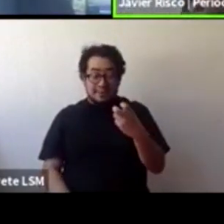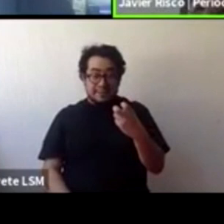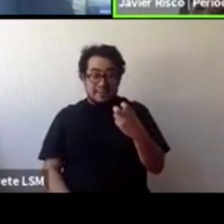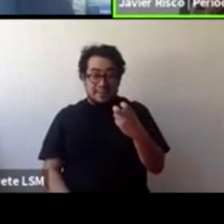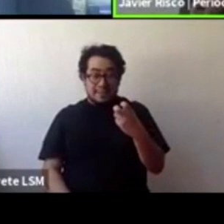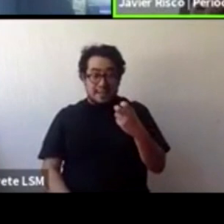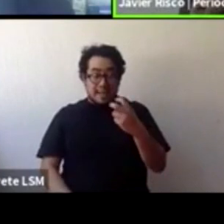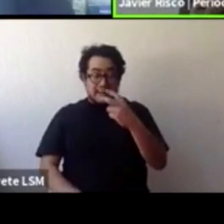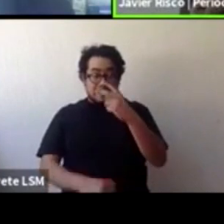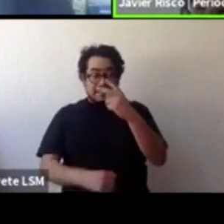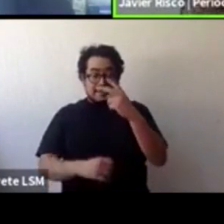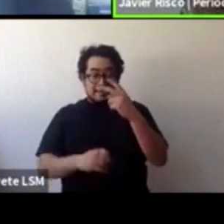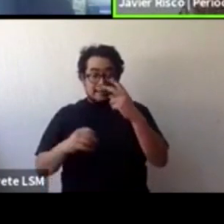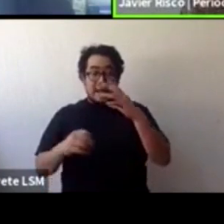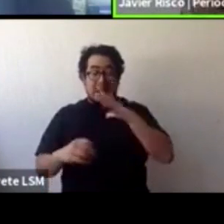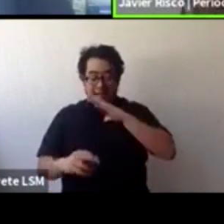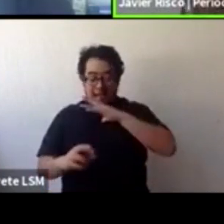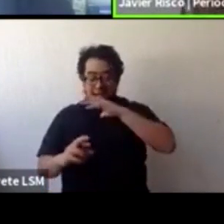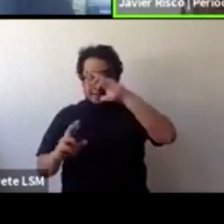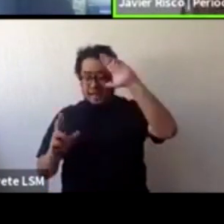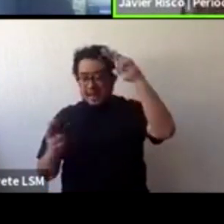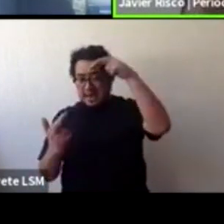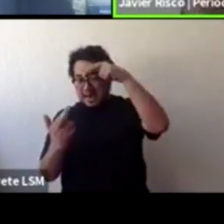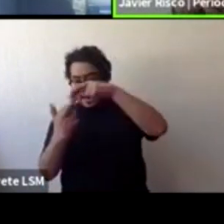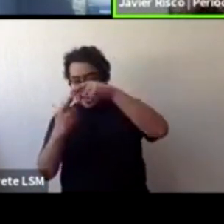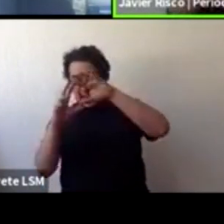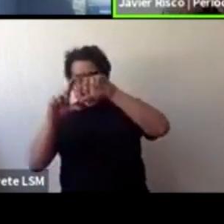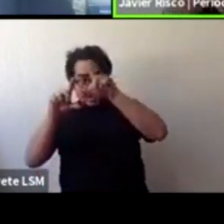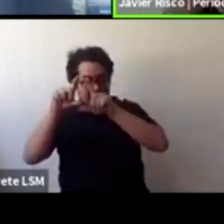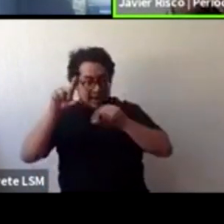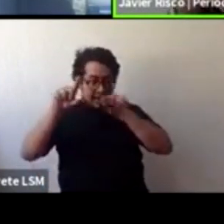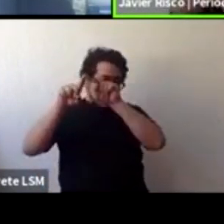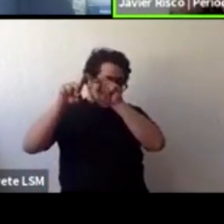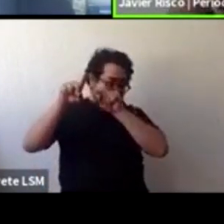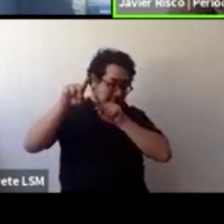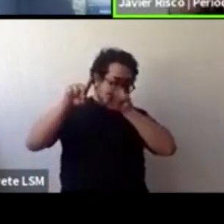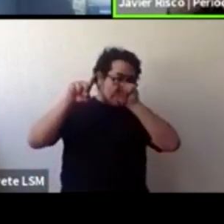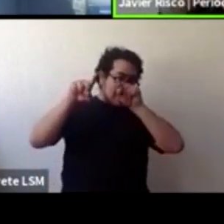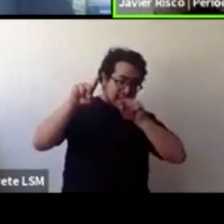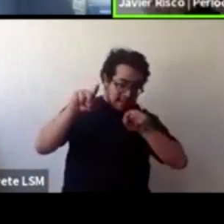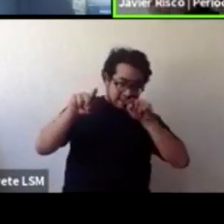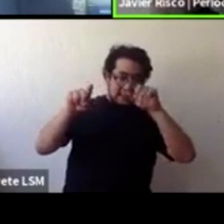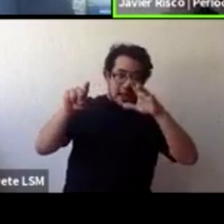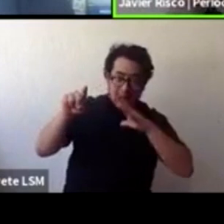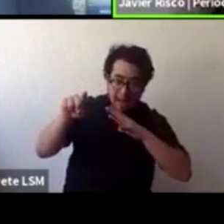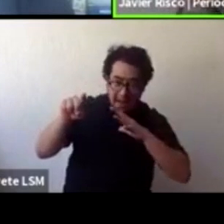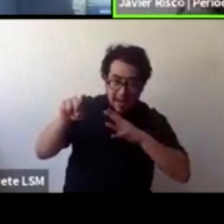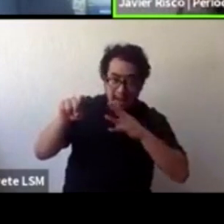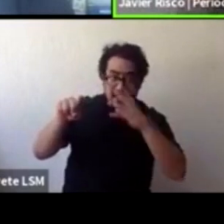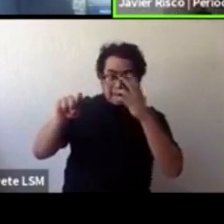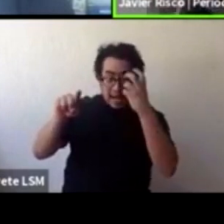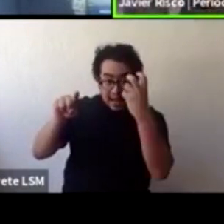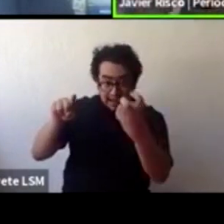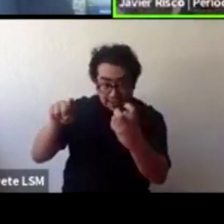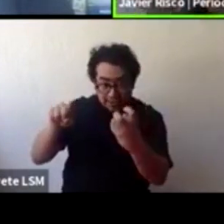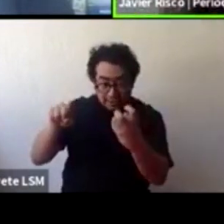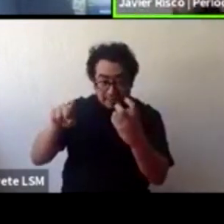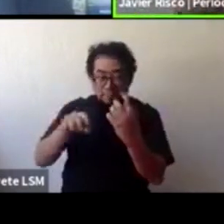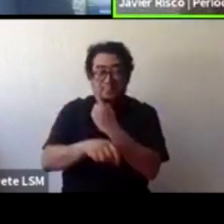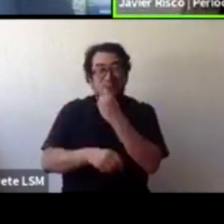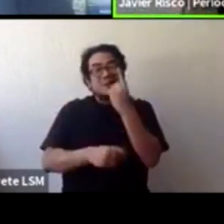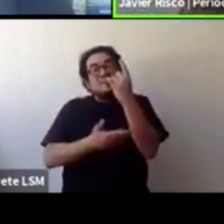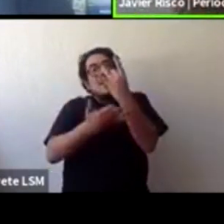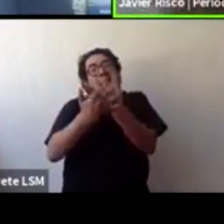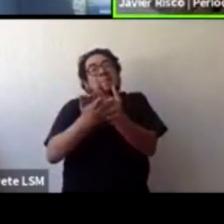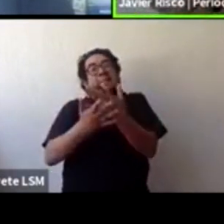¿Sí se documenta el hecho de la violencia sexual infantil? ¿Sí se tiene en datos para eso? Porque lo único que se puede mejorar